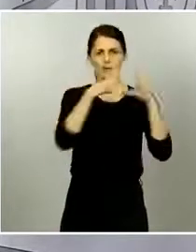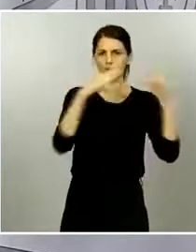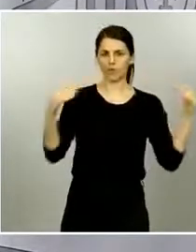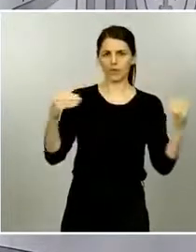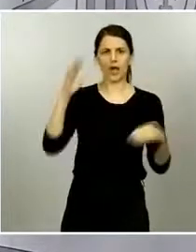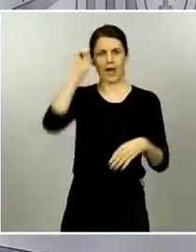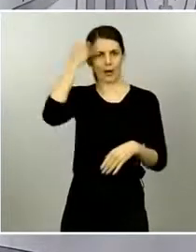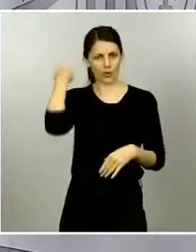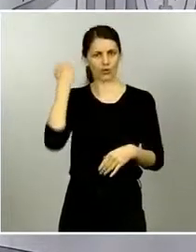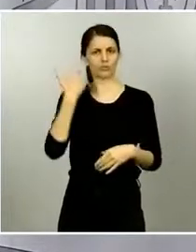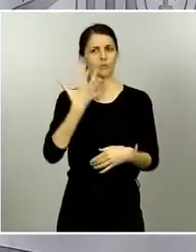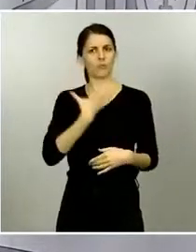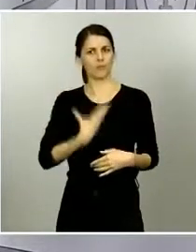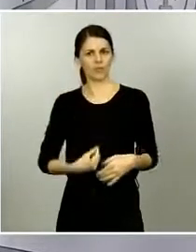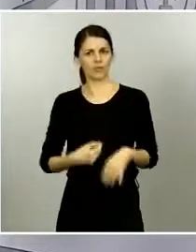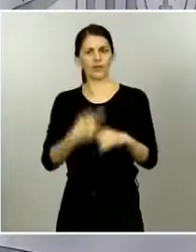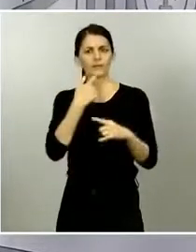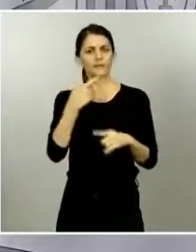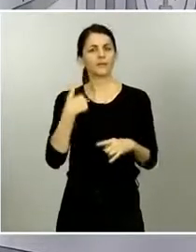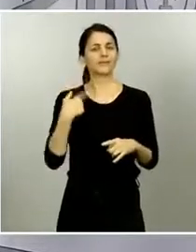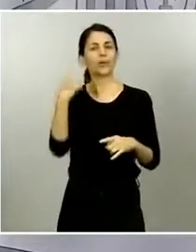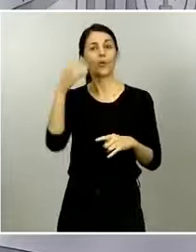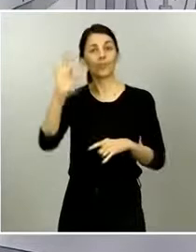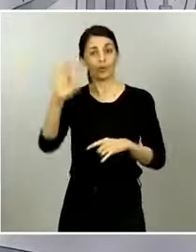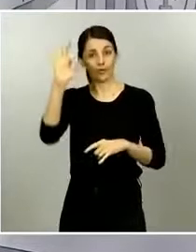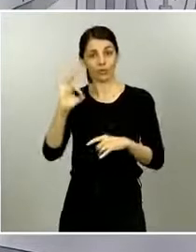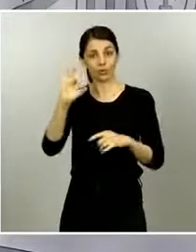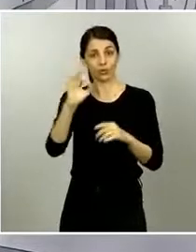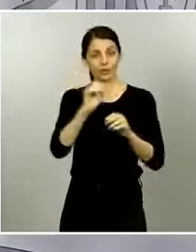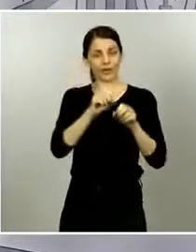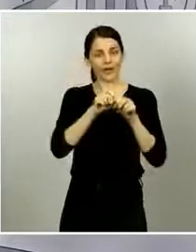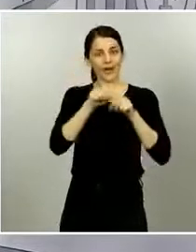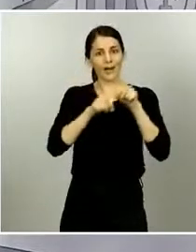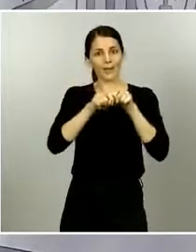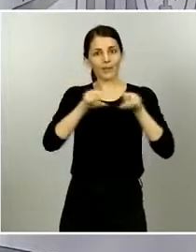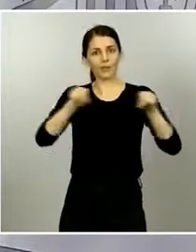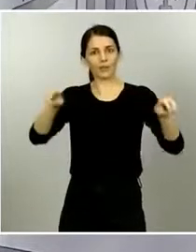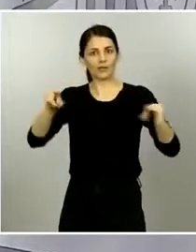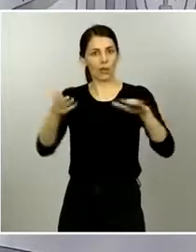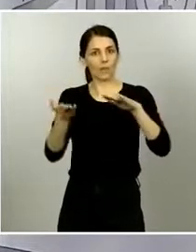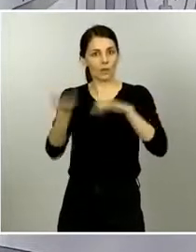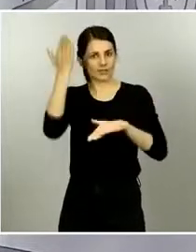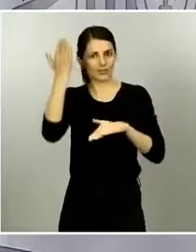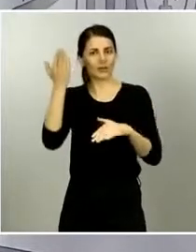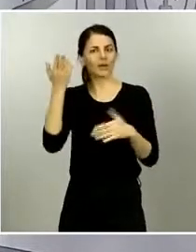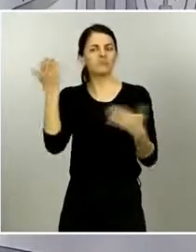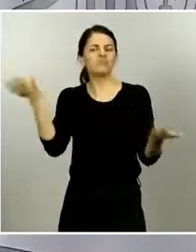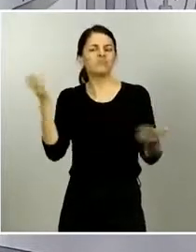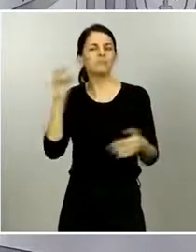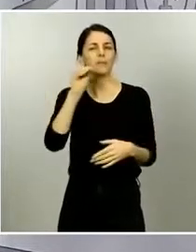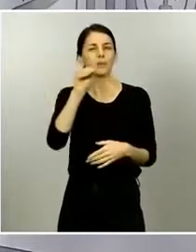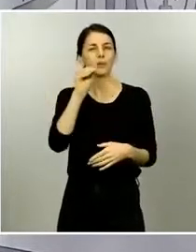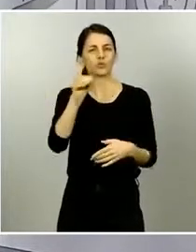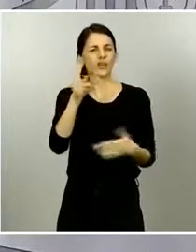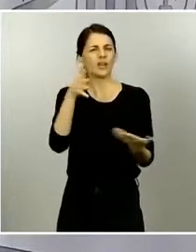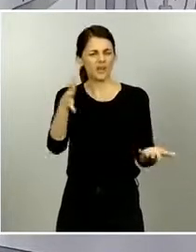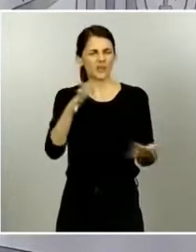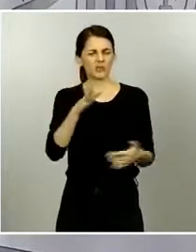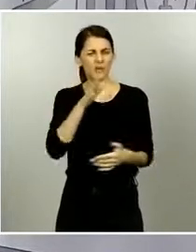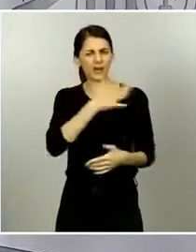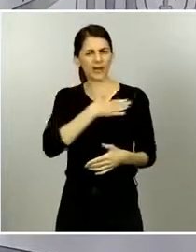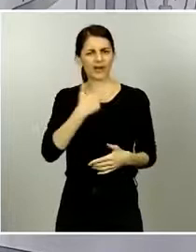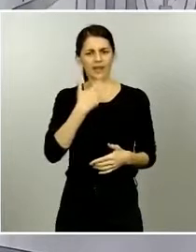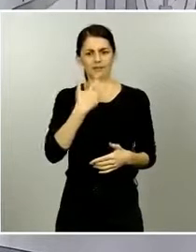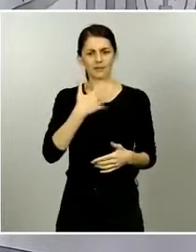Preguntan a qué se debe que comunidades como Andalucía Aragón o Murcia tengan números reproductivos por encima de uno. Redacción médica